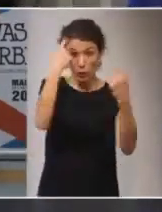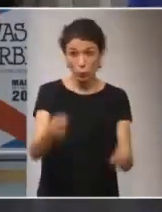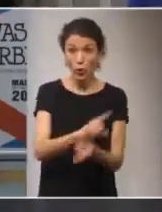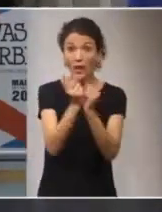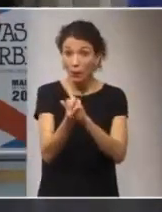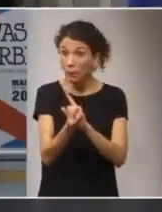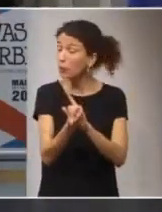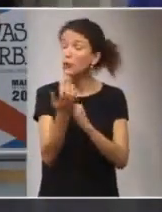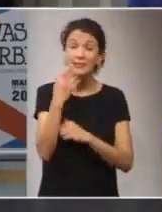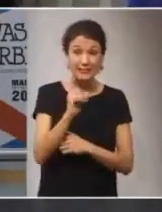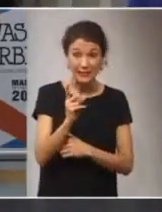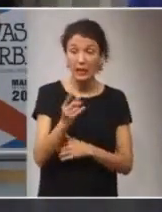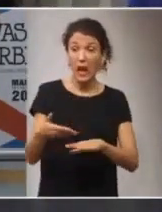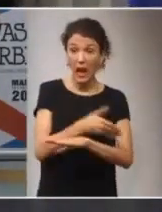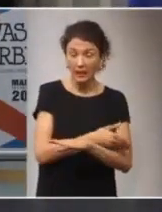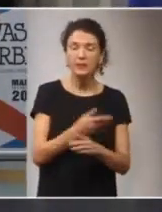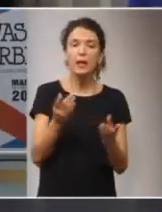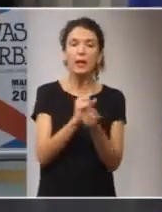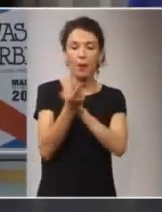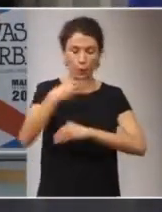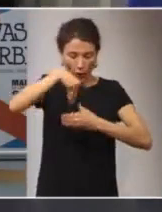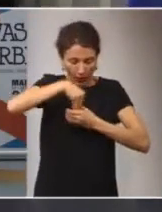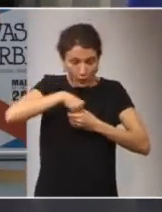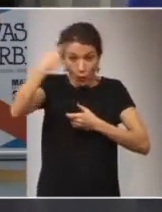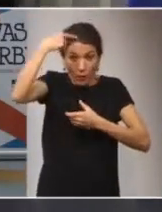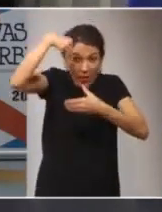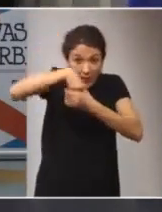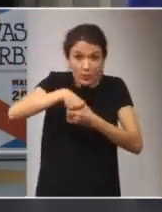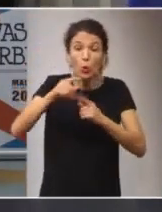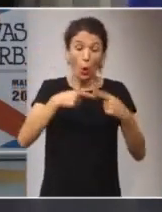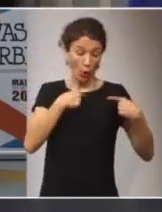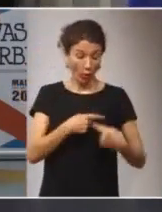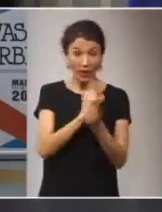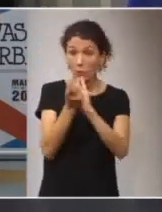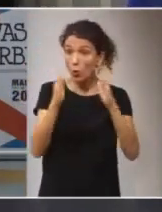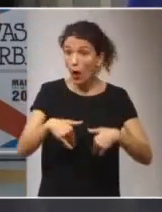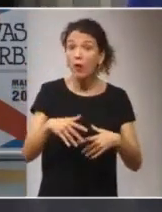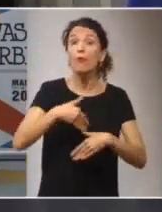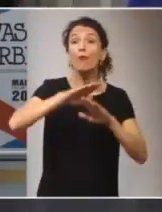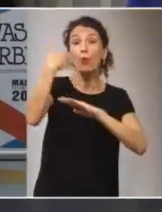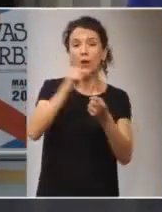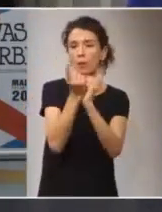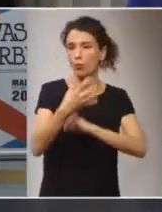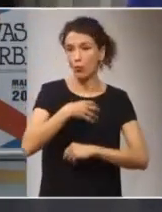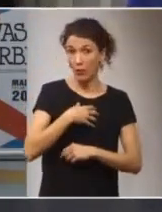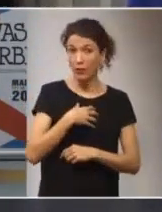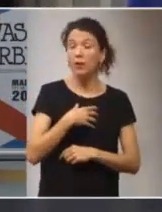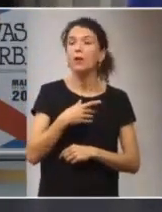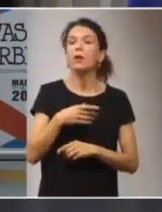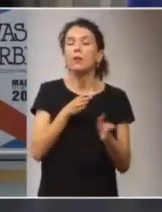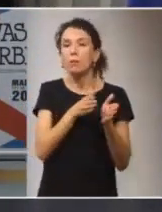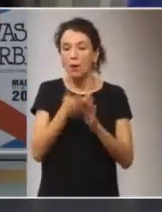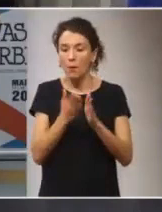si no conseguimos un cambio interno en nuestras cabezas y nuestros corazones. El cambio de propósito y de